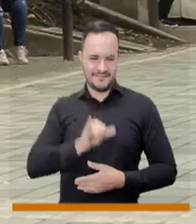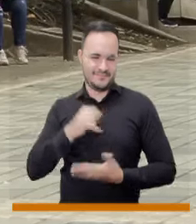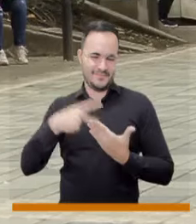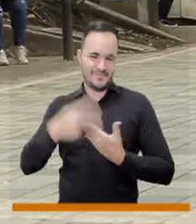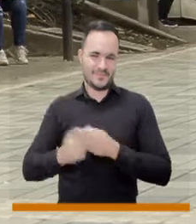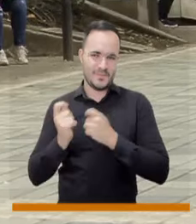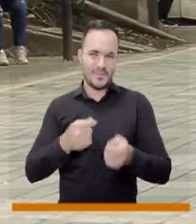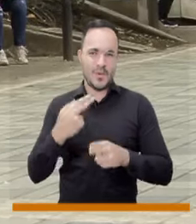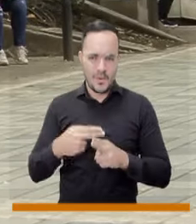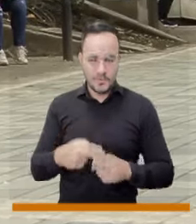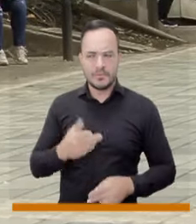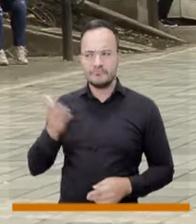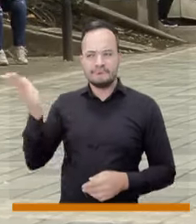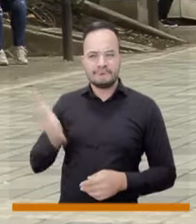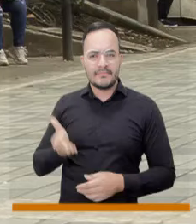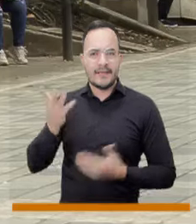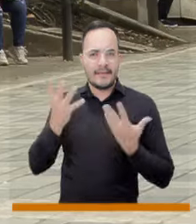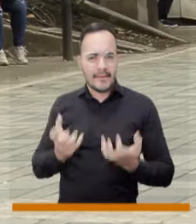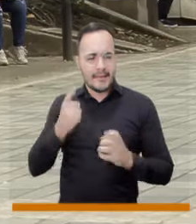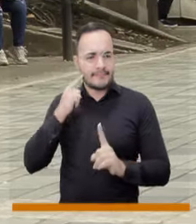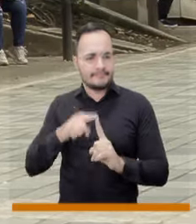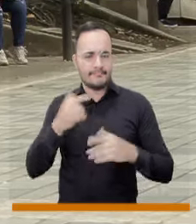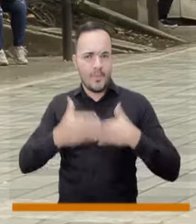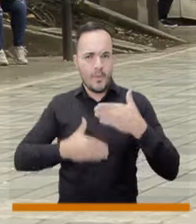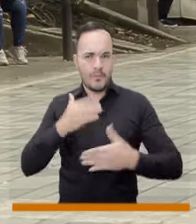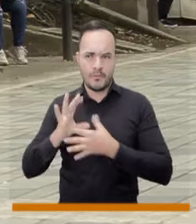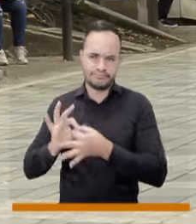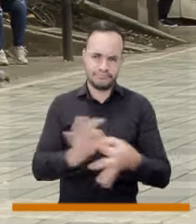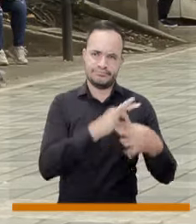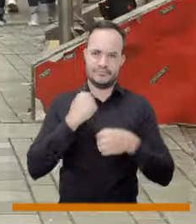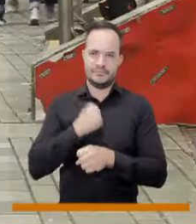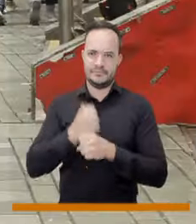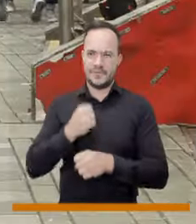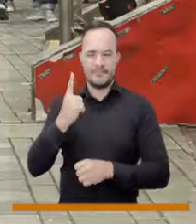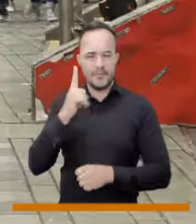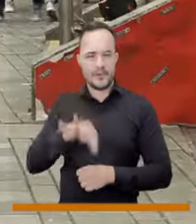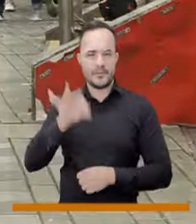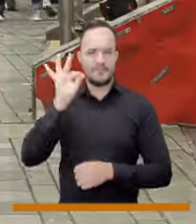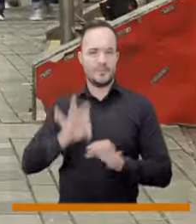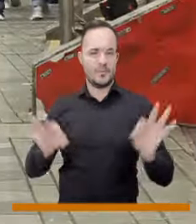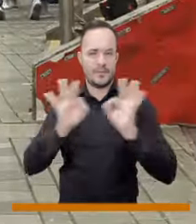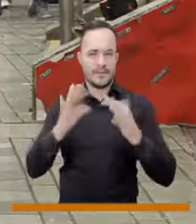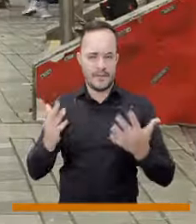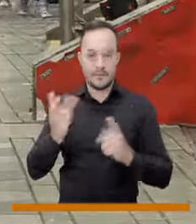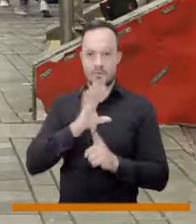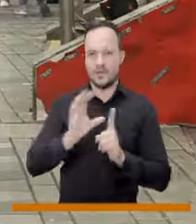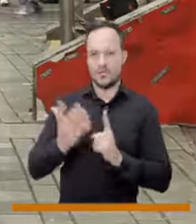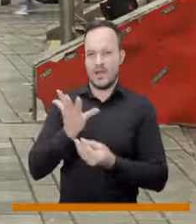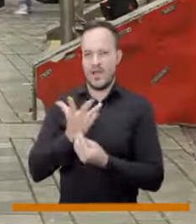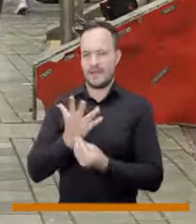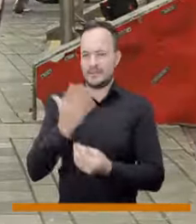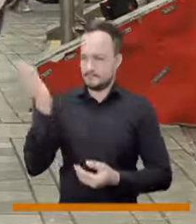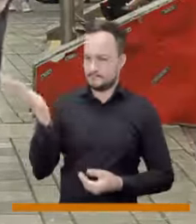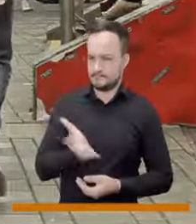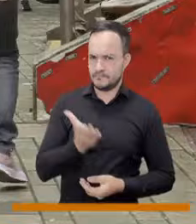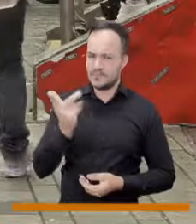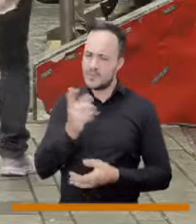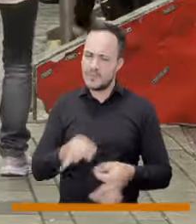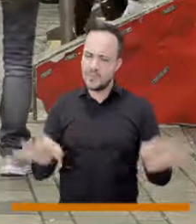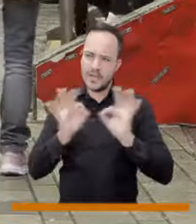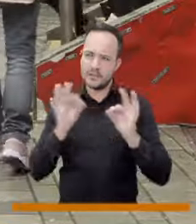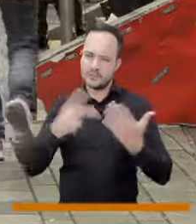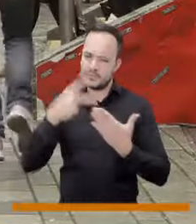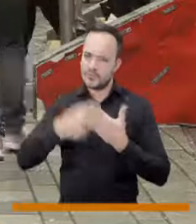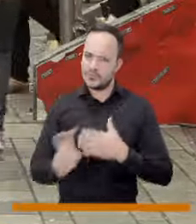están trabajando o mancomunadamente que esto salga adelante pero hay un factor importante el arte y la cultura santiago porque